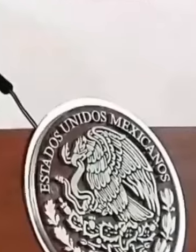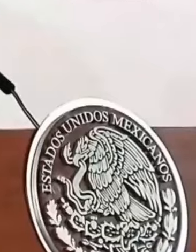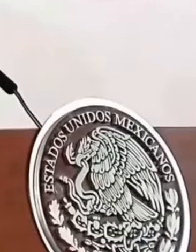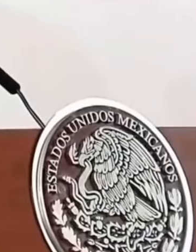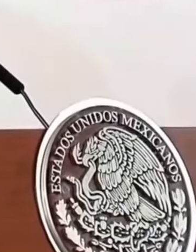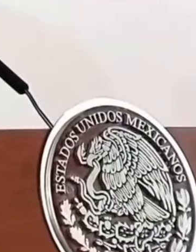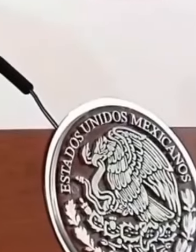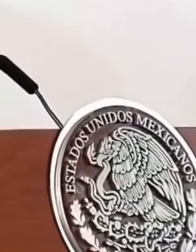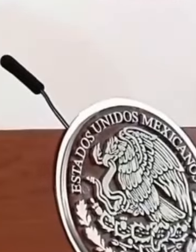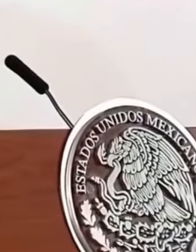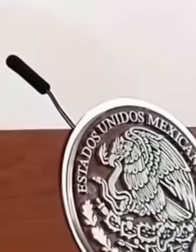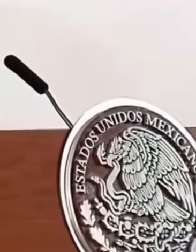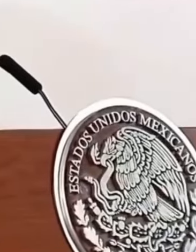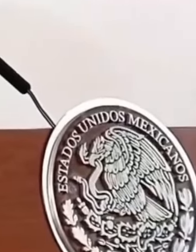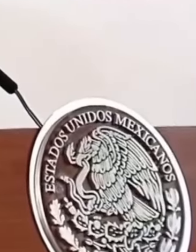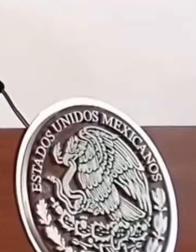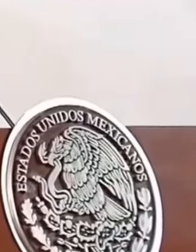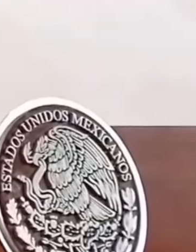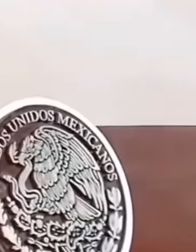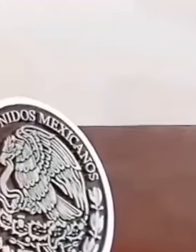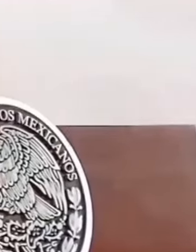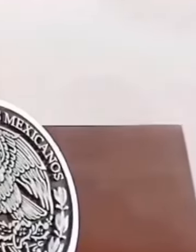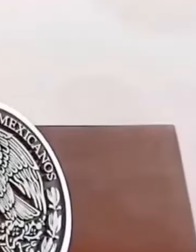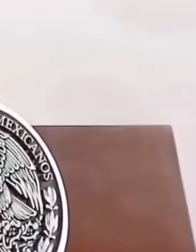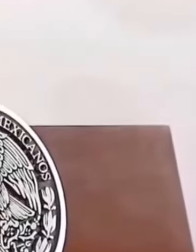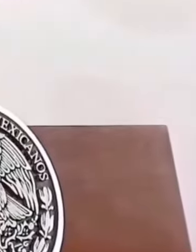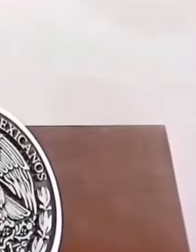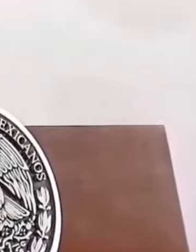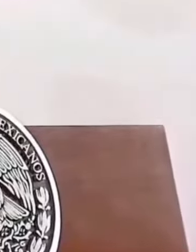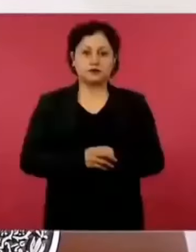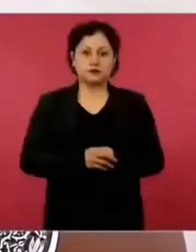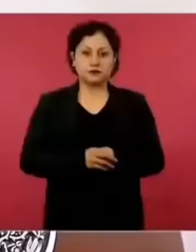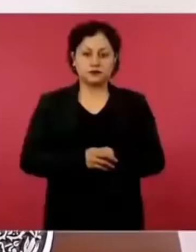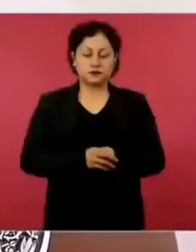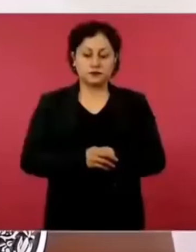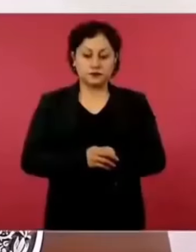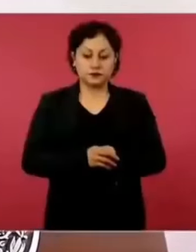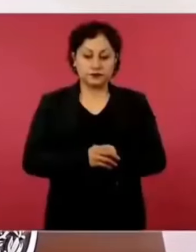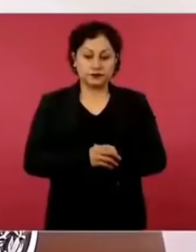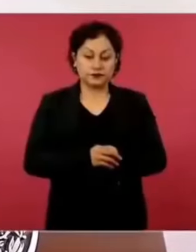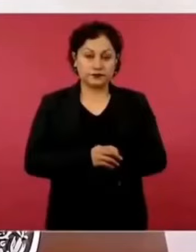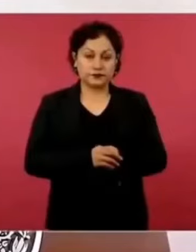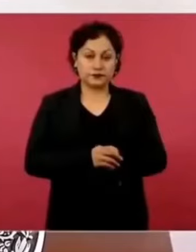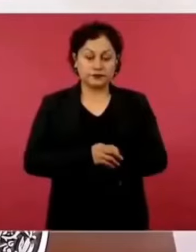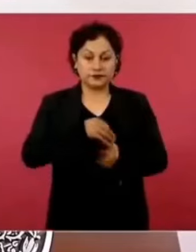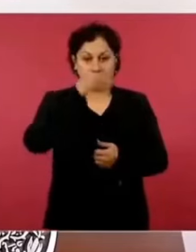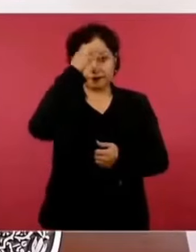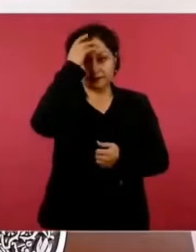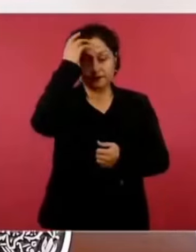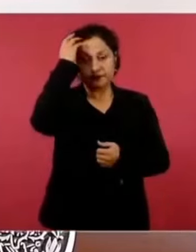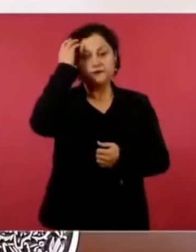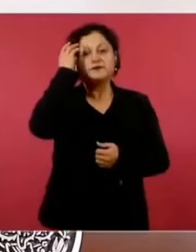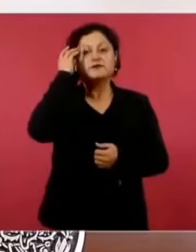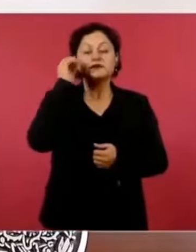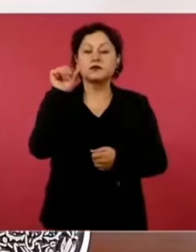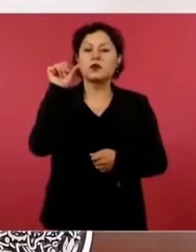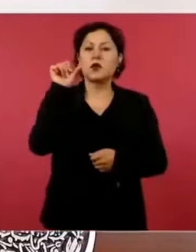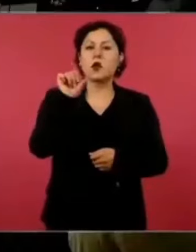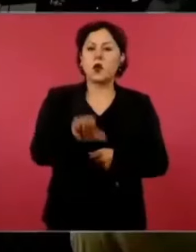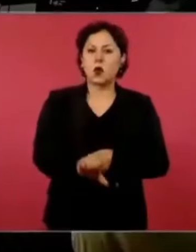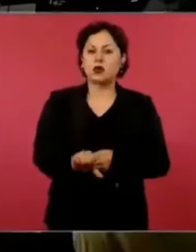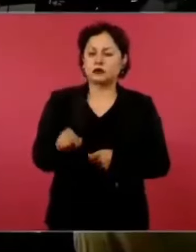Hasta hoy aparece una encuesta, a ver, vamos